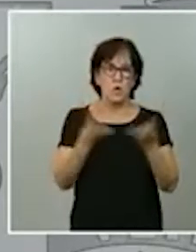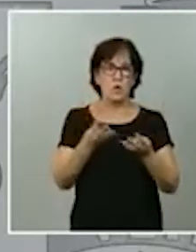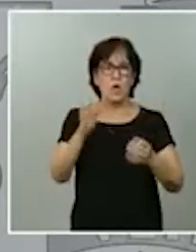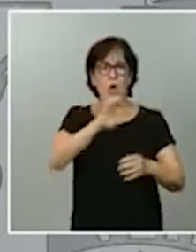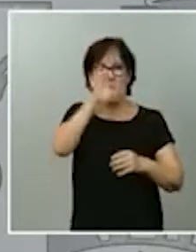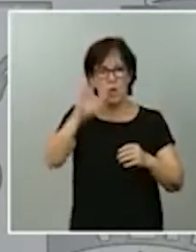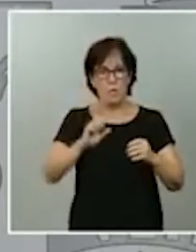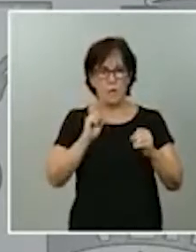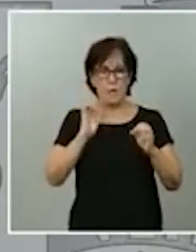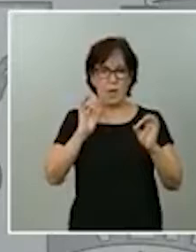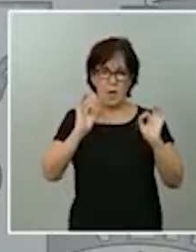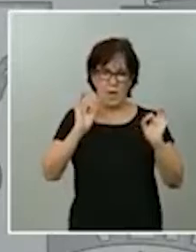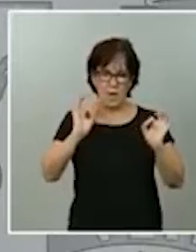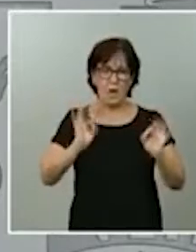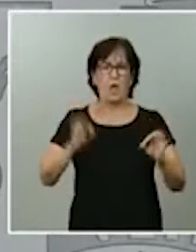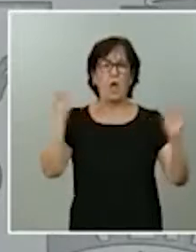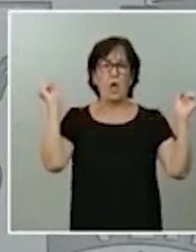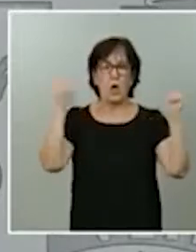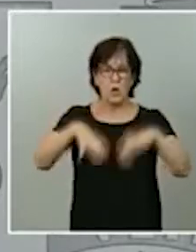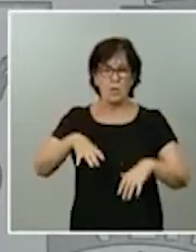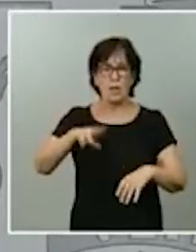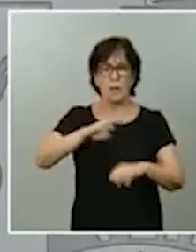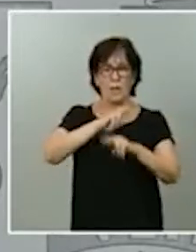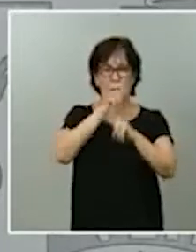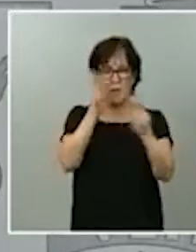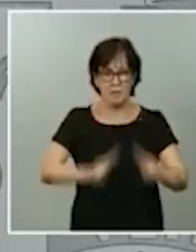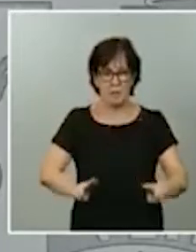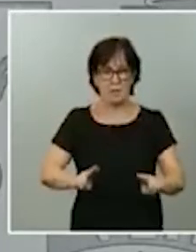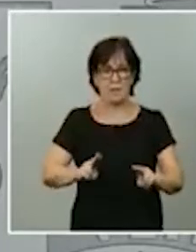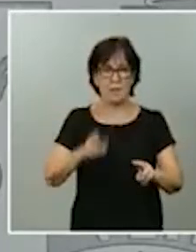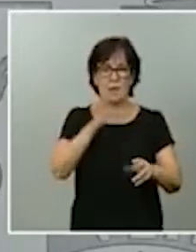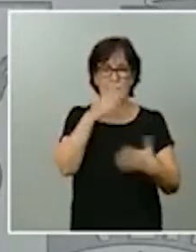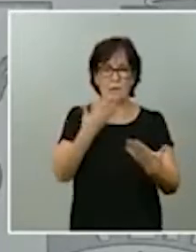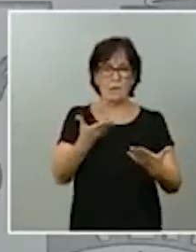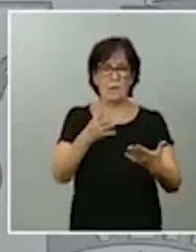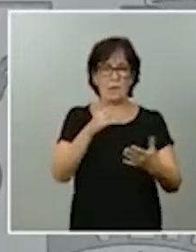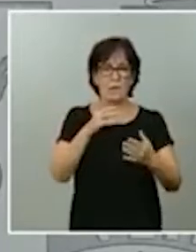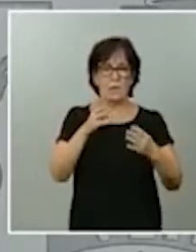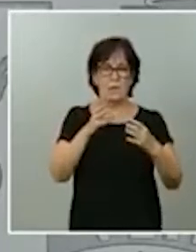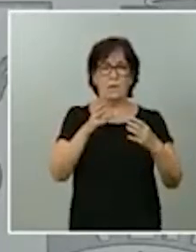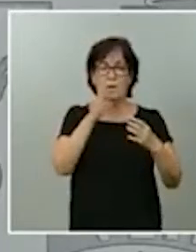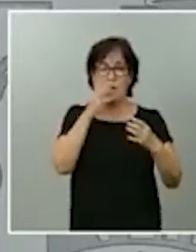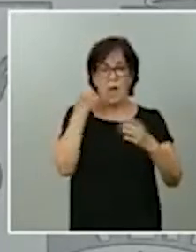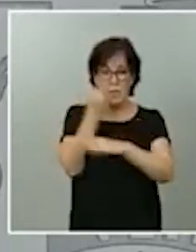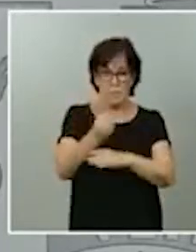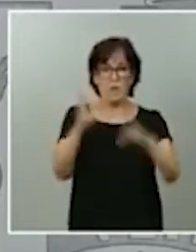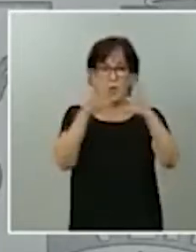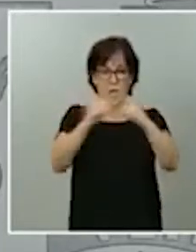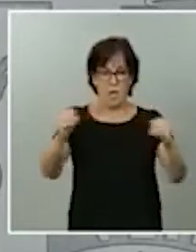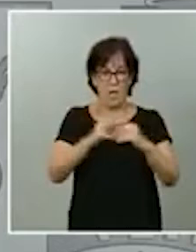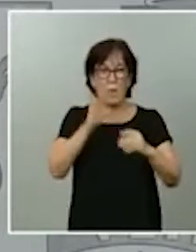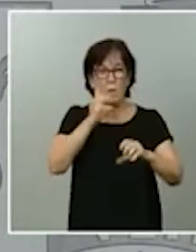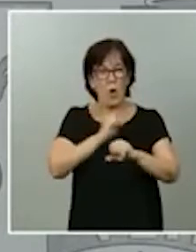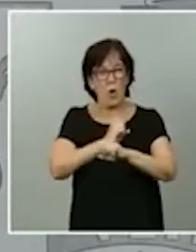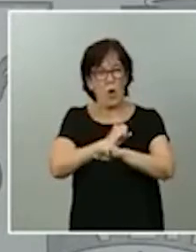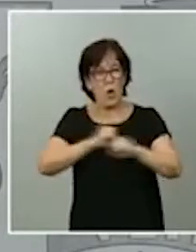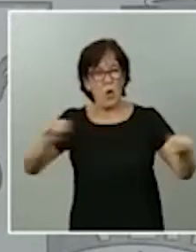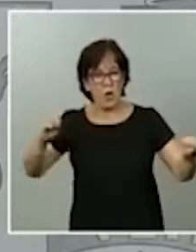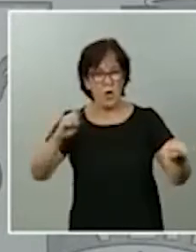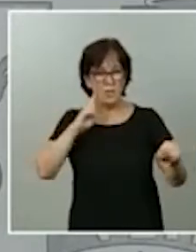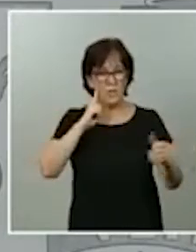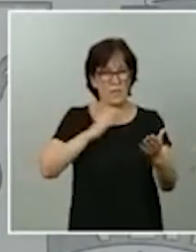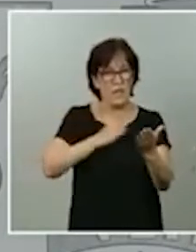una conferencia internacional de apoyo al Líbano por la grave explosión que todos vimos en los medios de comunicación.